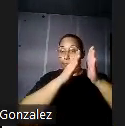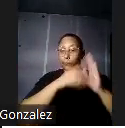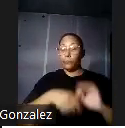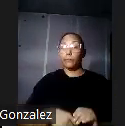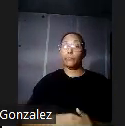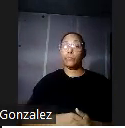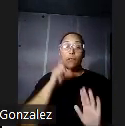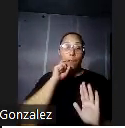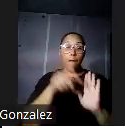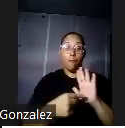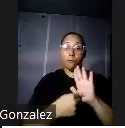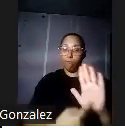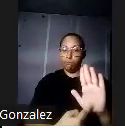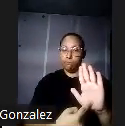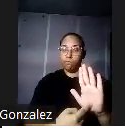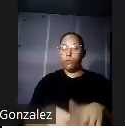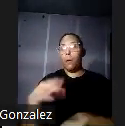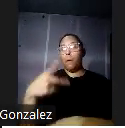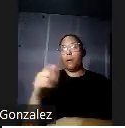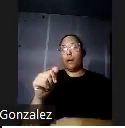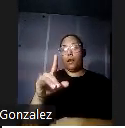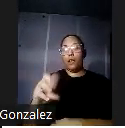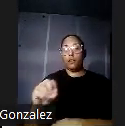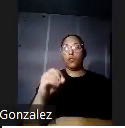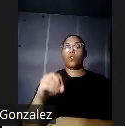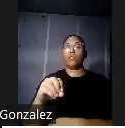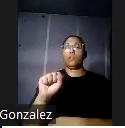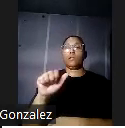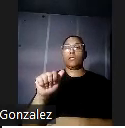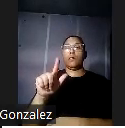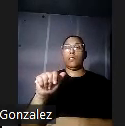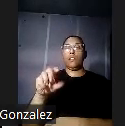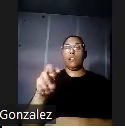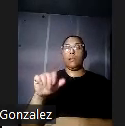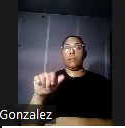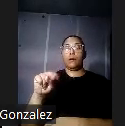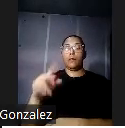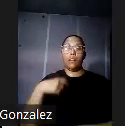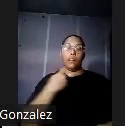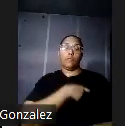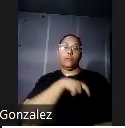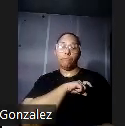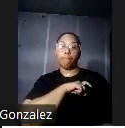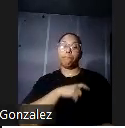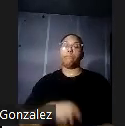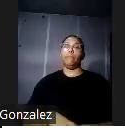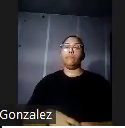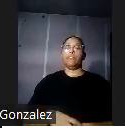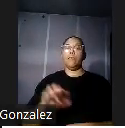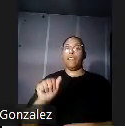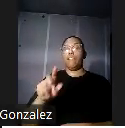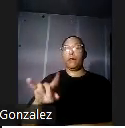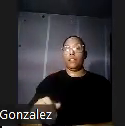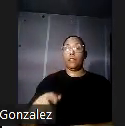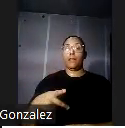se inspiró en el Palacio de Monterrey en Salamanca España el edificio está situado en la avenida Ponce de León al oeste de